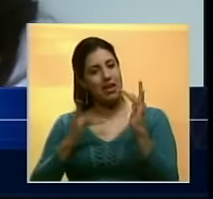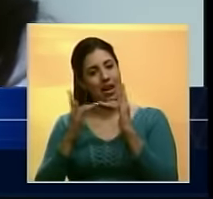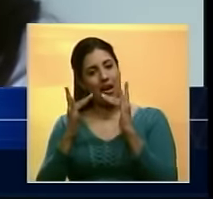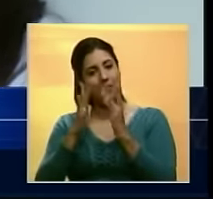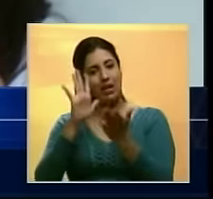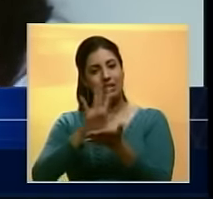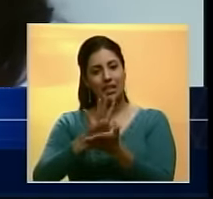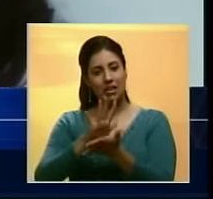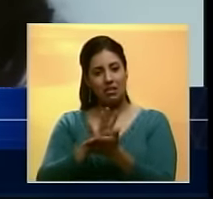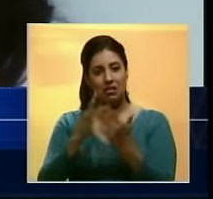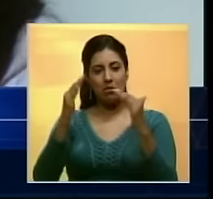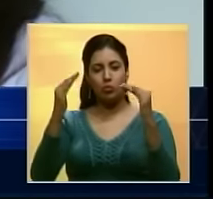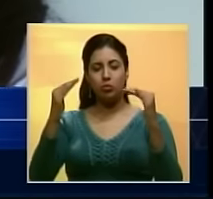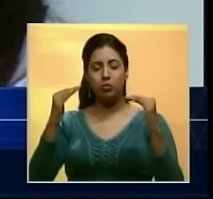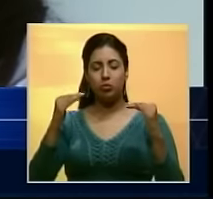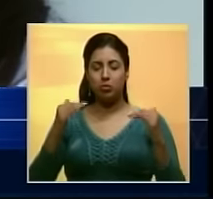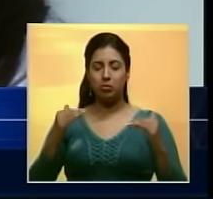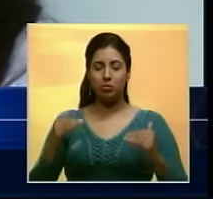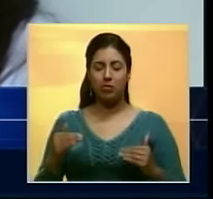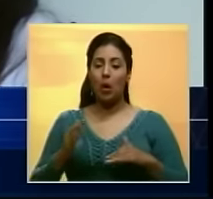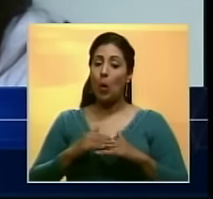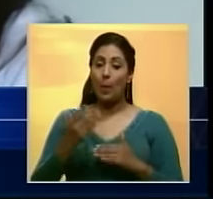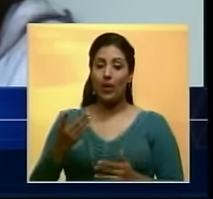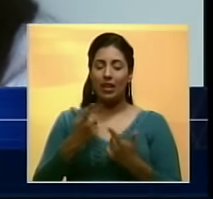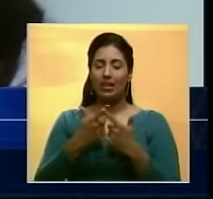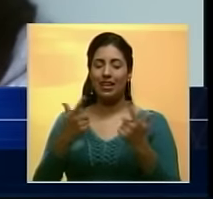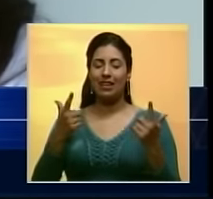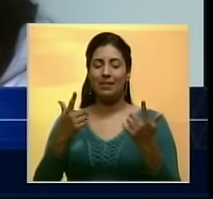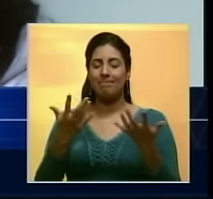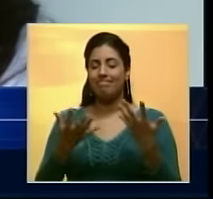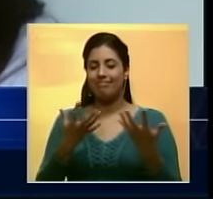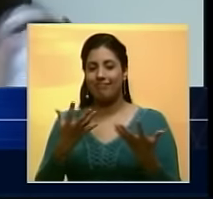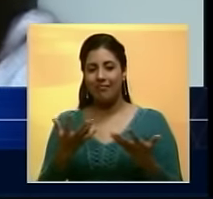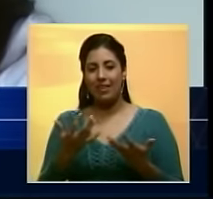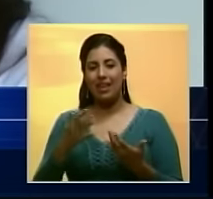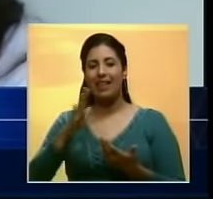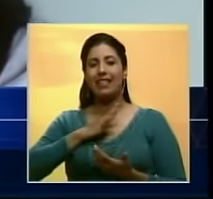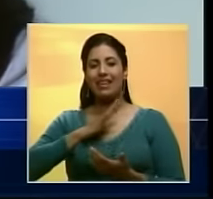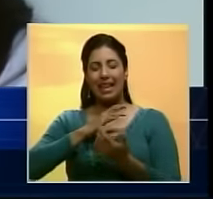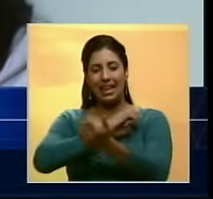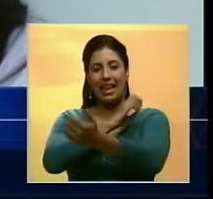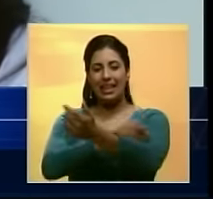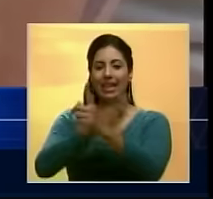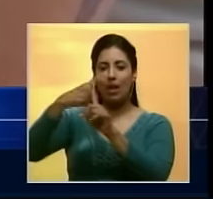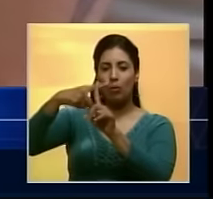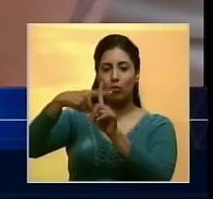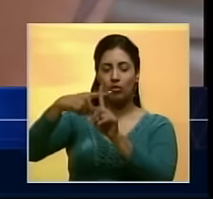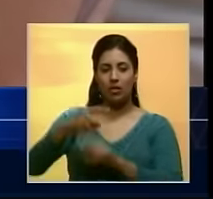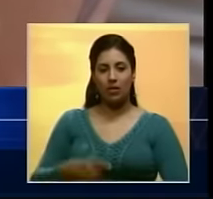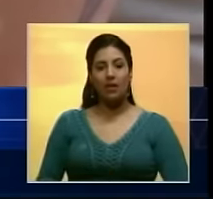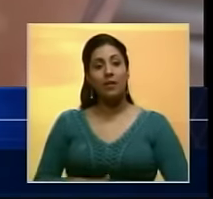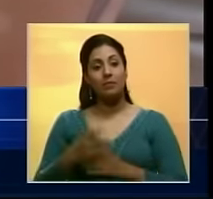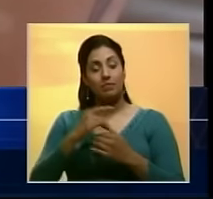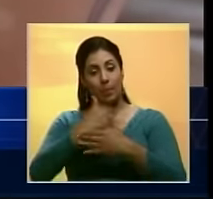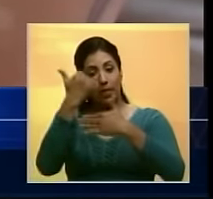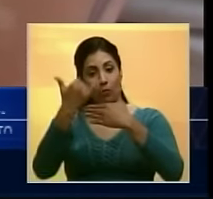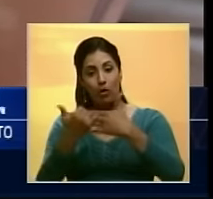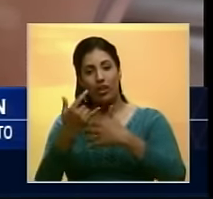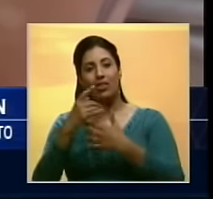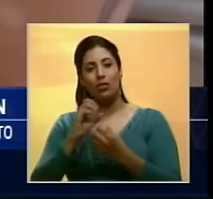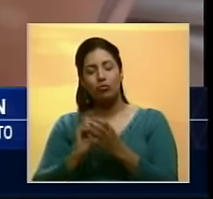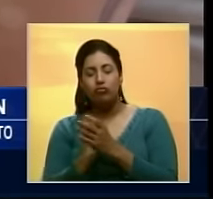tranquilamente, porque esto libera, trae energía positiva. De la mano del proyecto